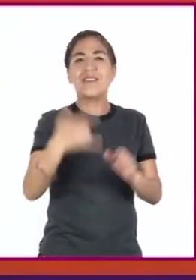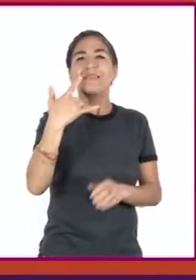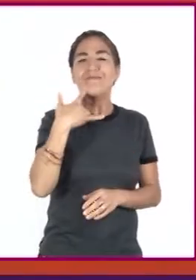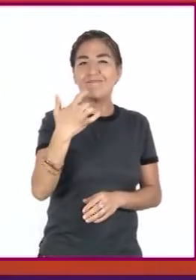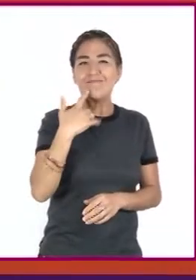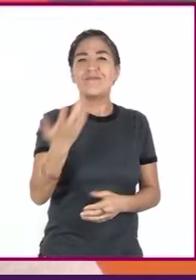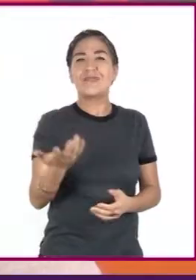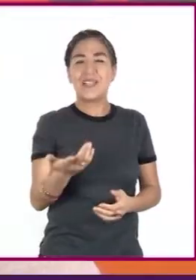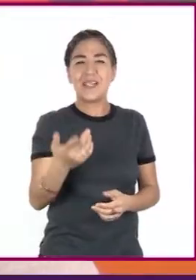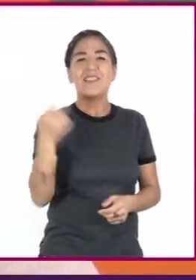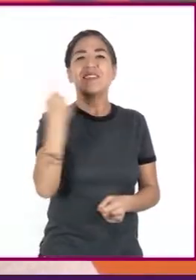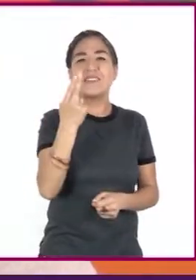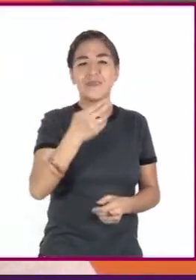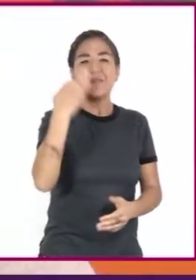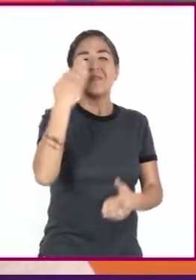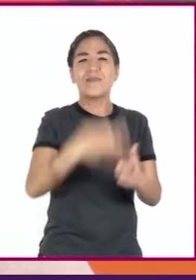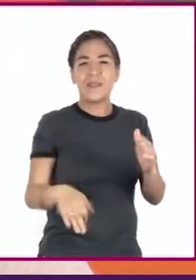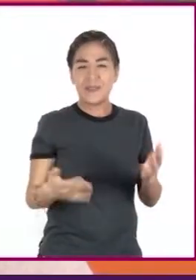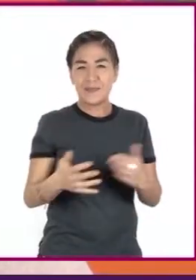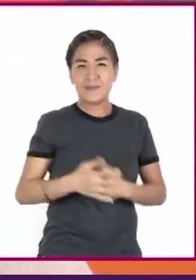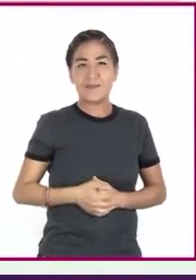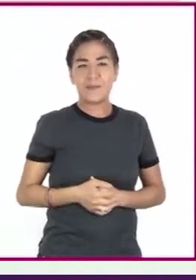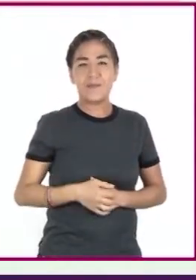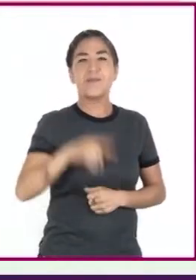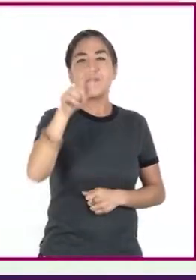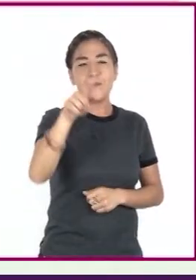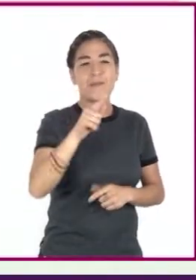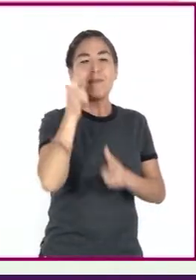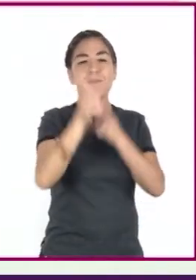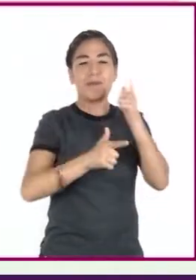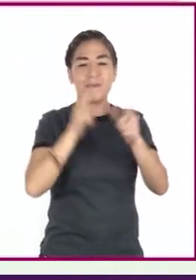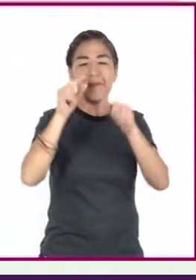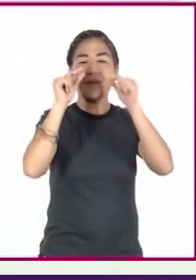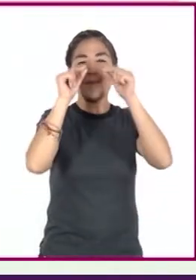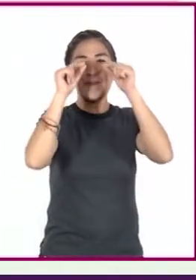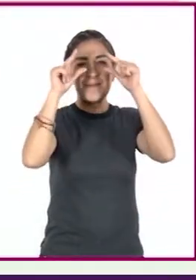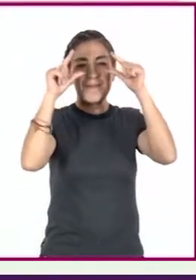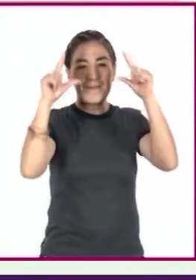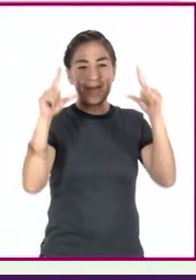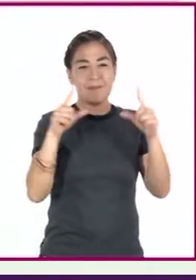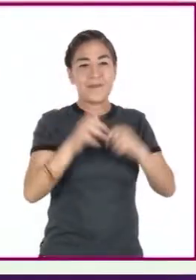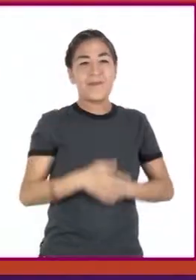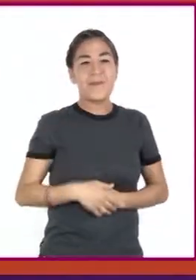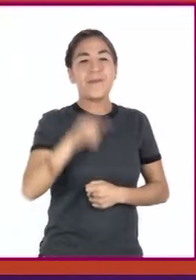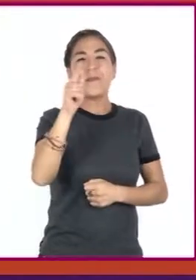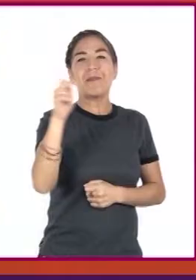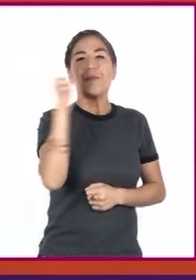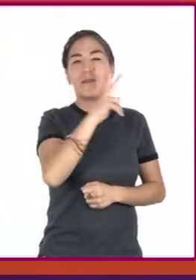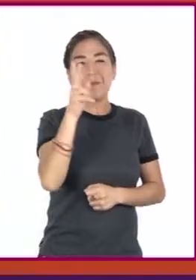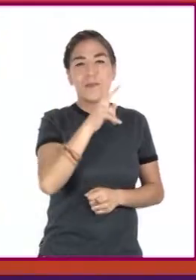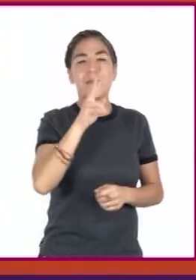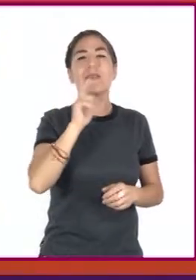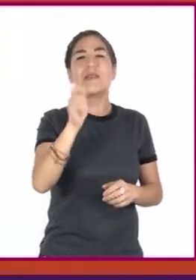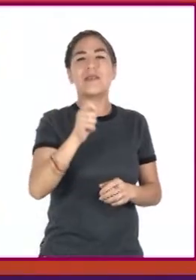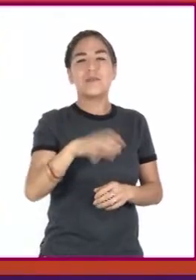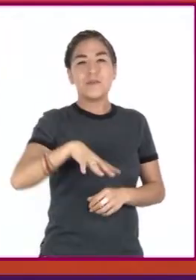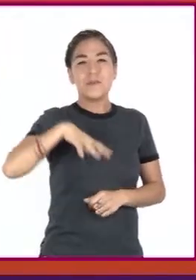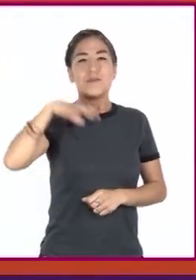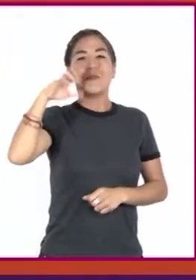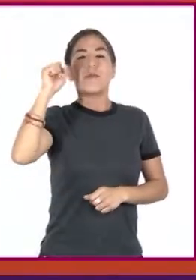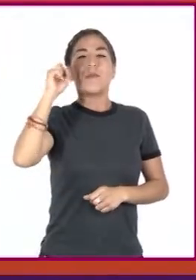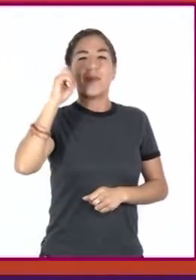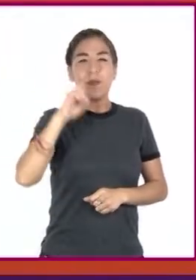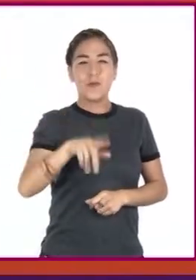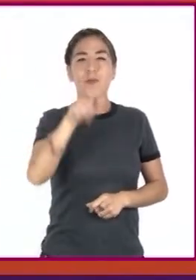¿Qué es lo que te hace falta? Abran lentamente sus ojos. Respiren profundamente. Estiren